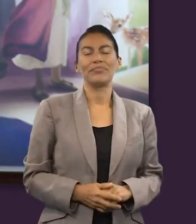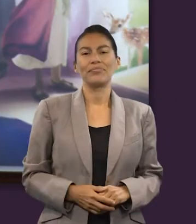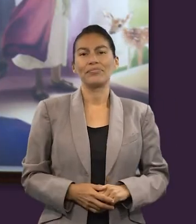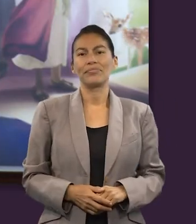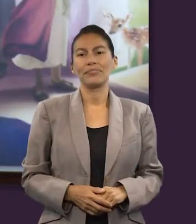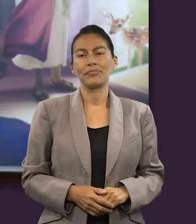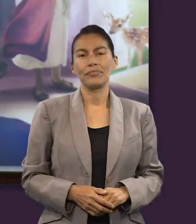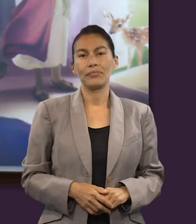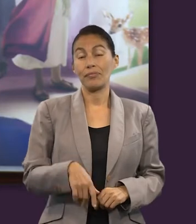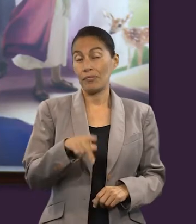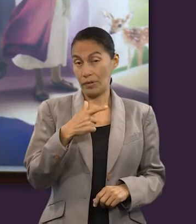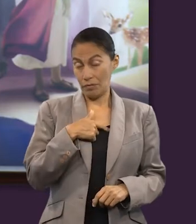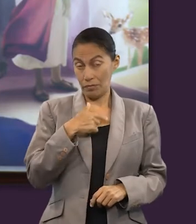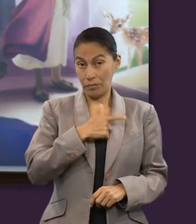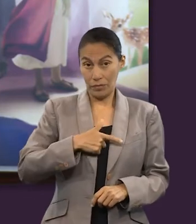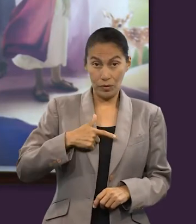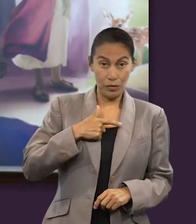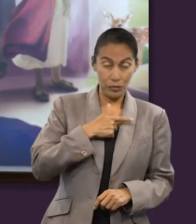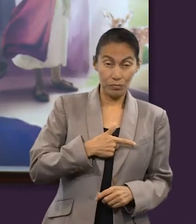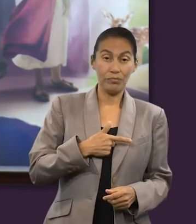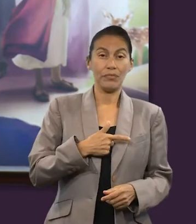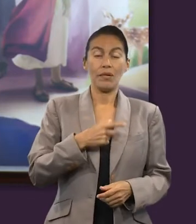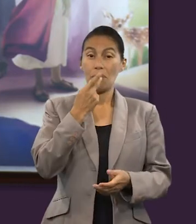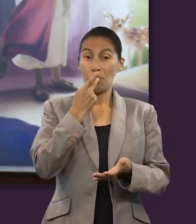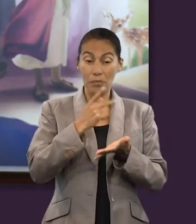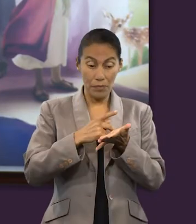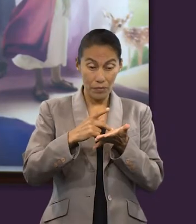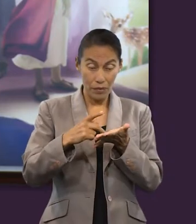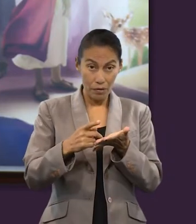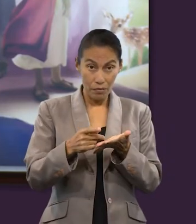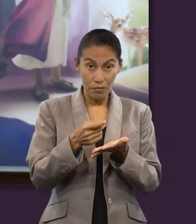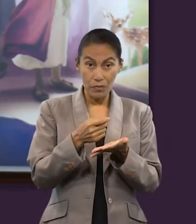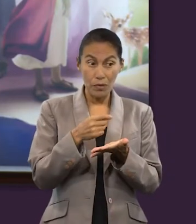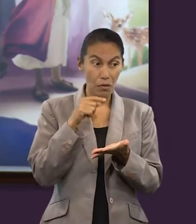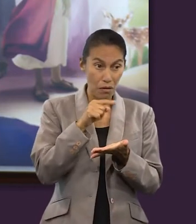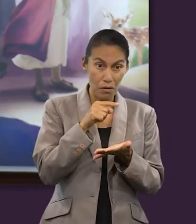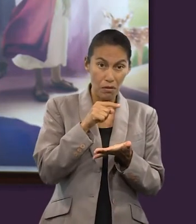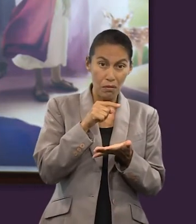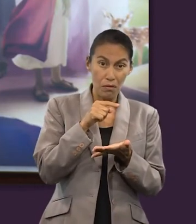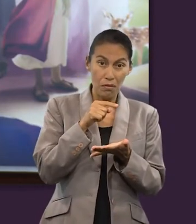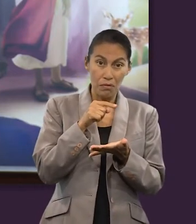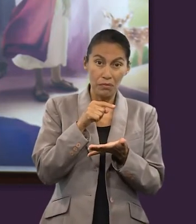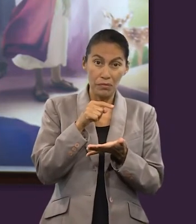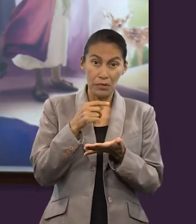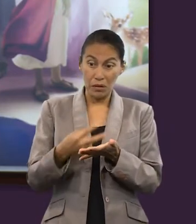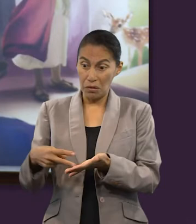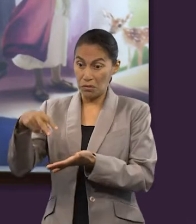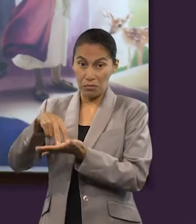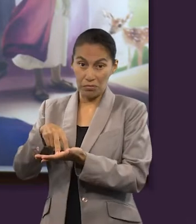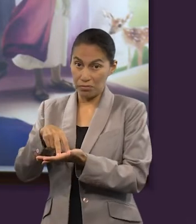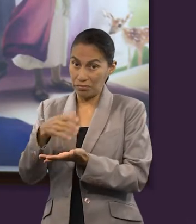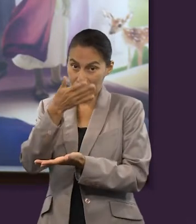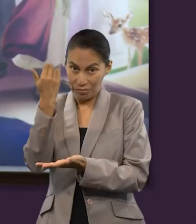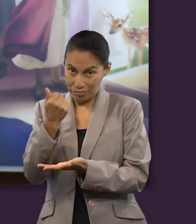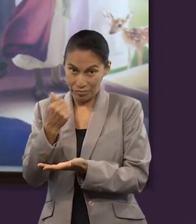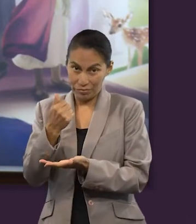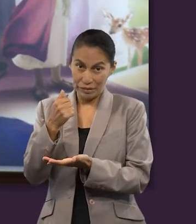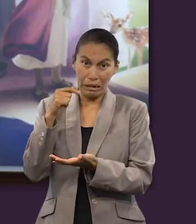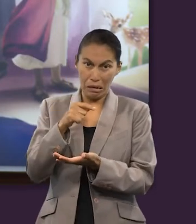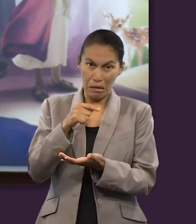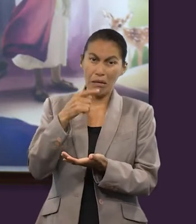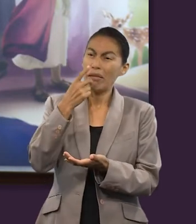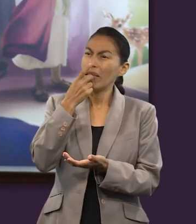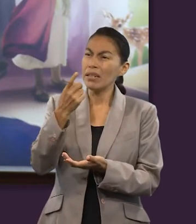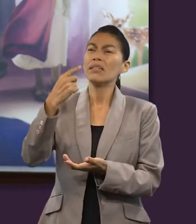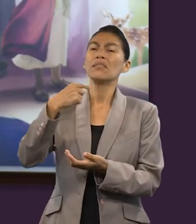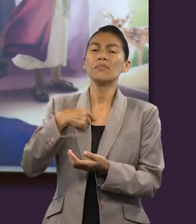misión que tenía para él. Pero lo que me gusta es que Pablo, aunque no estuvo en el momento de